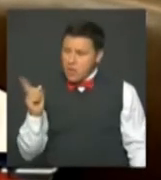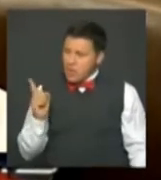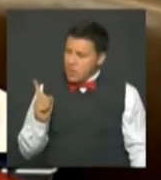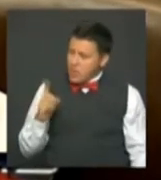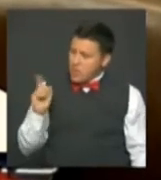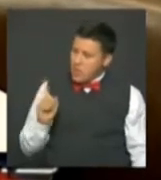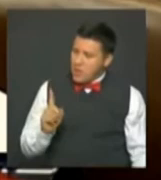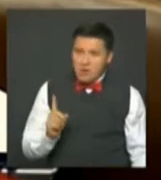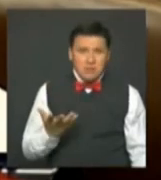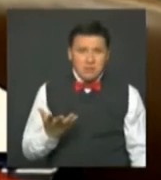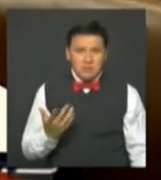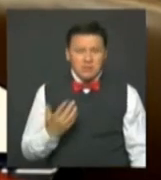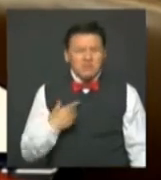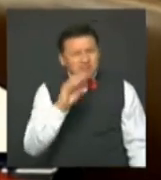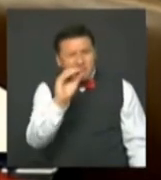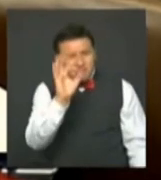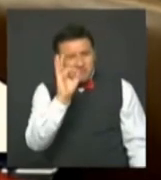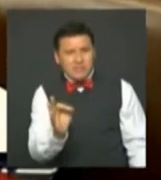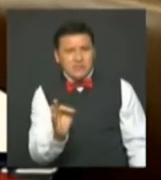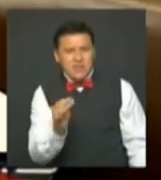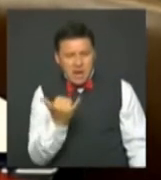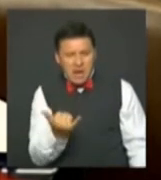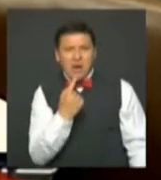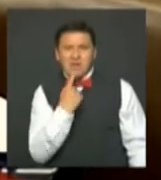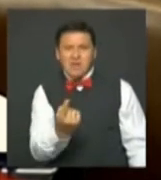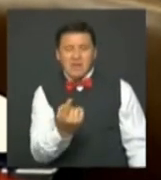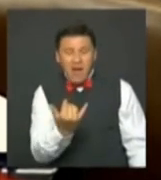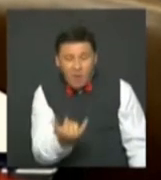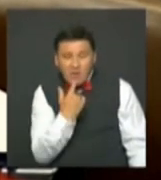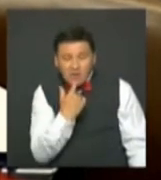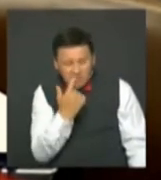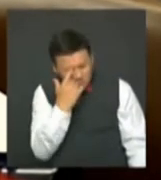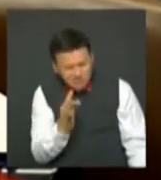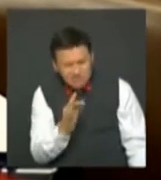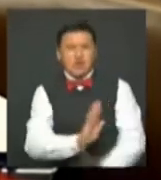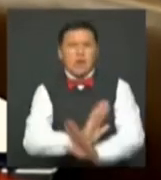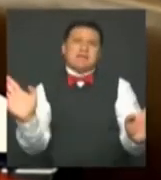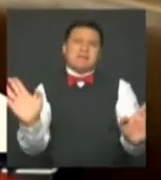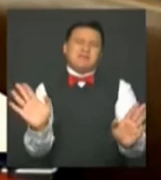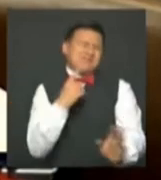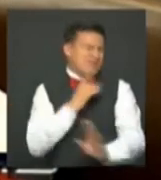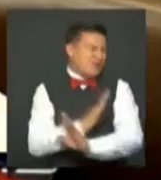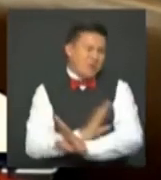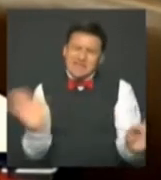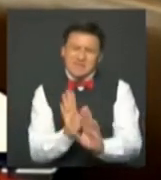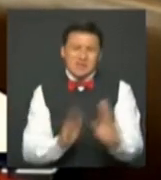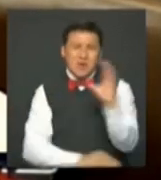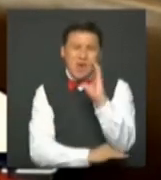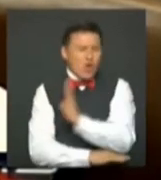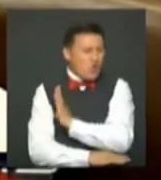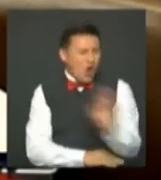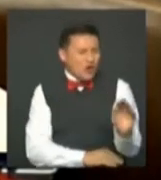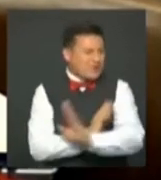Y si algo estoy convencido es que es el momento de decir ya no más. Ya es suficiente con que los colombianos, todos,